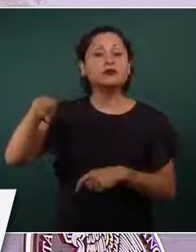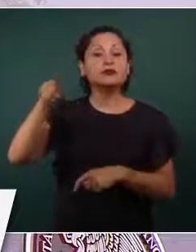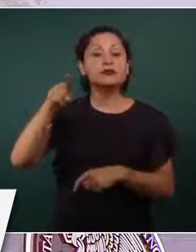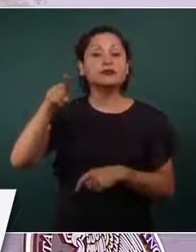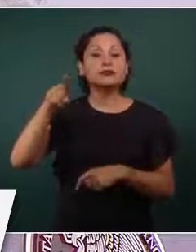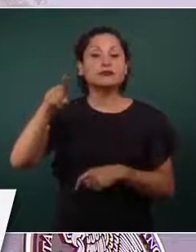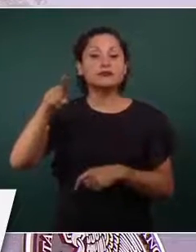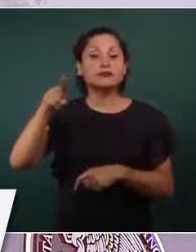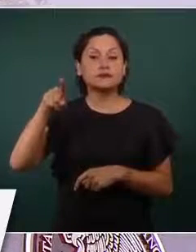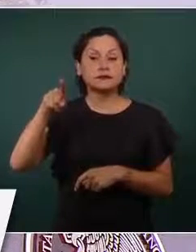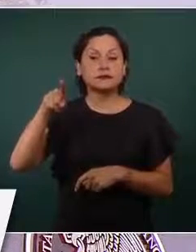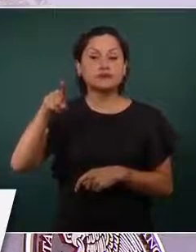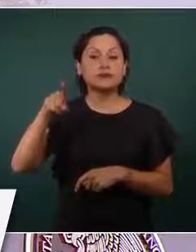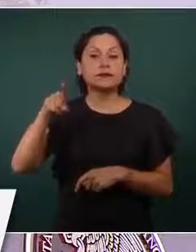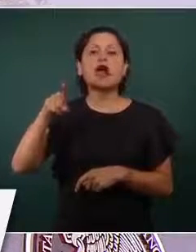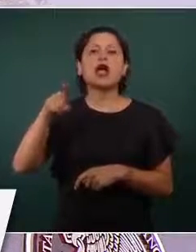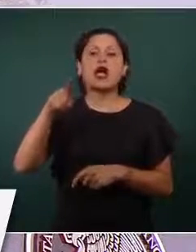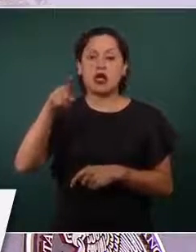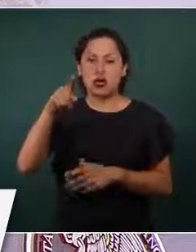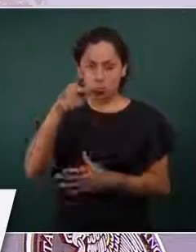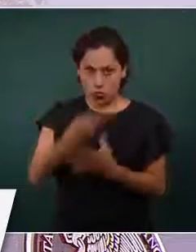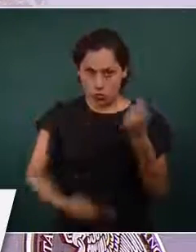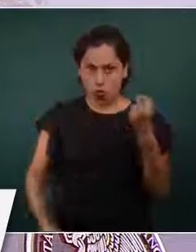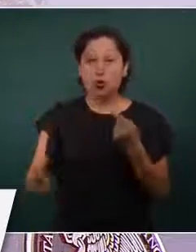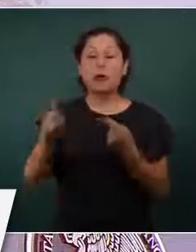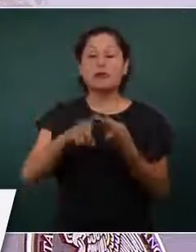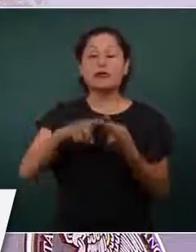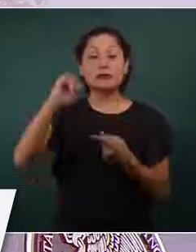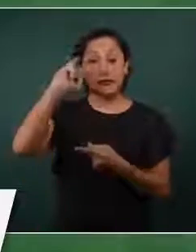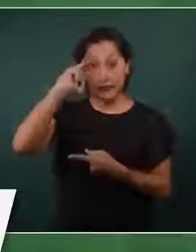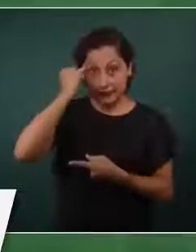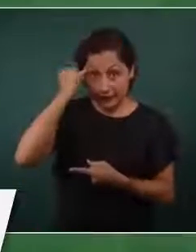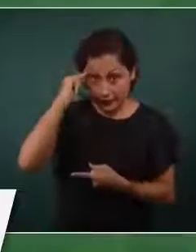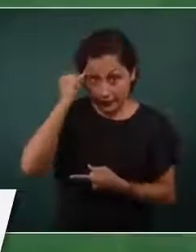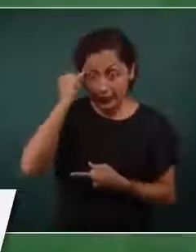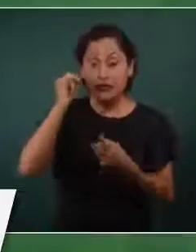población indígena y población afromexicana,